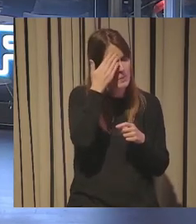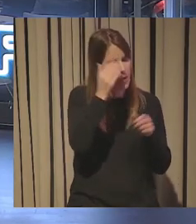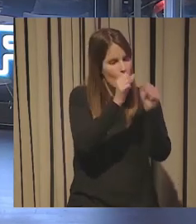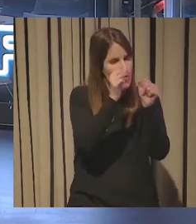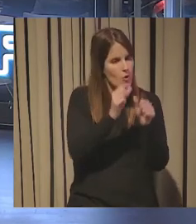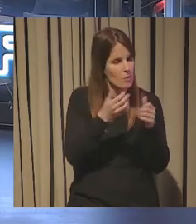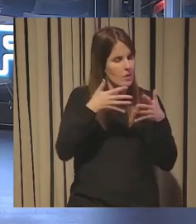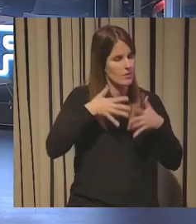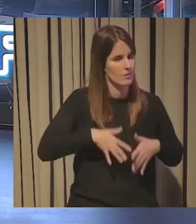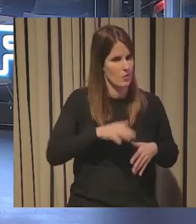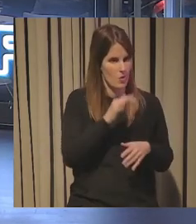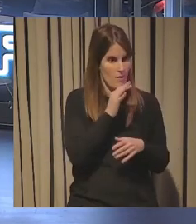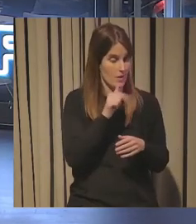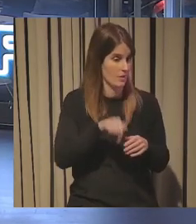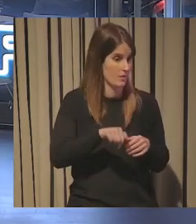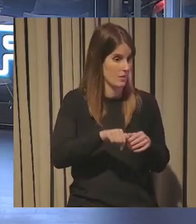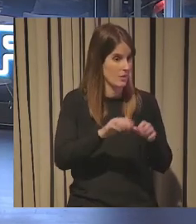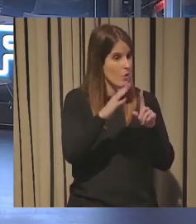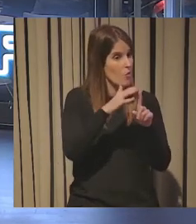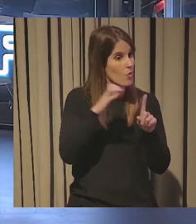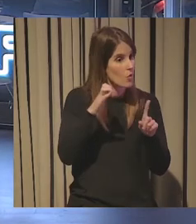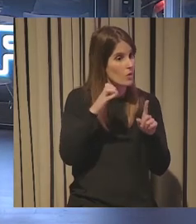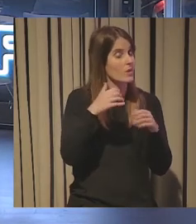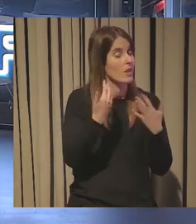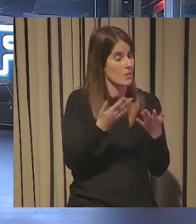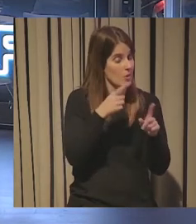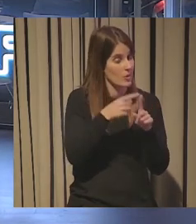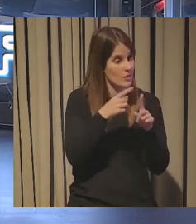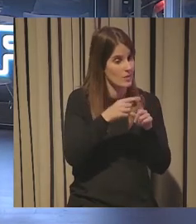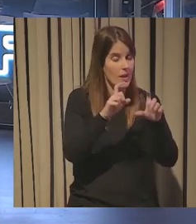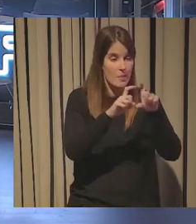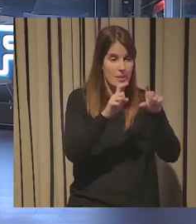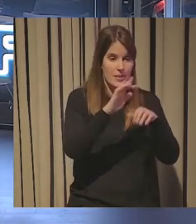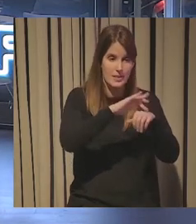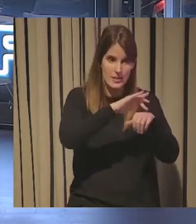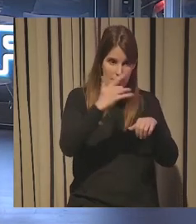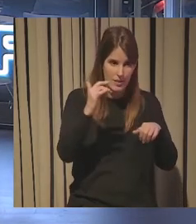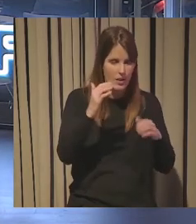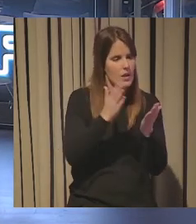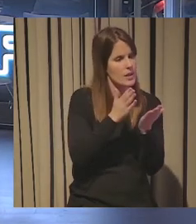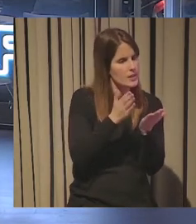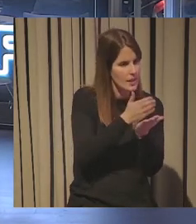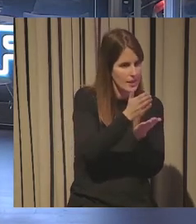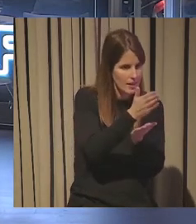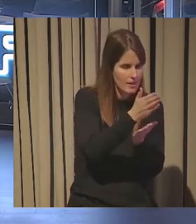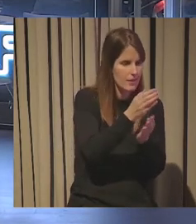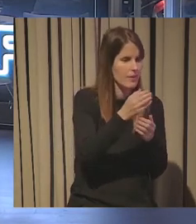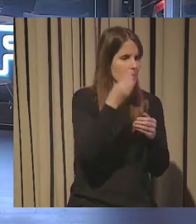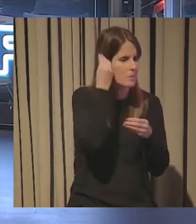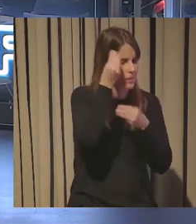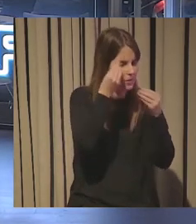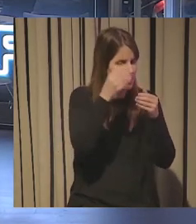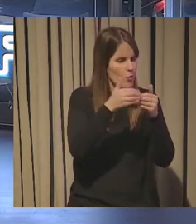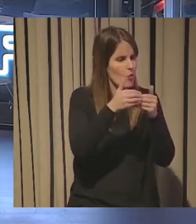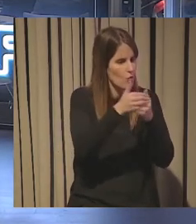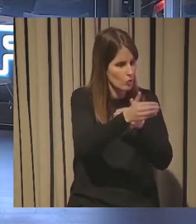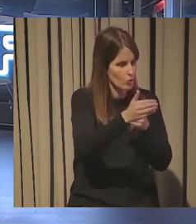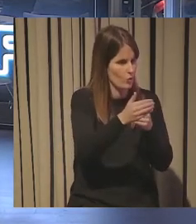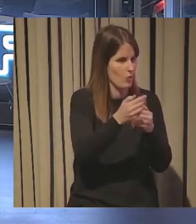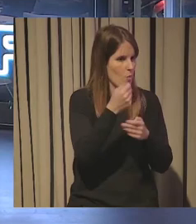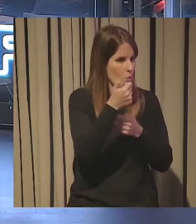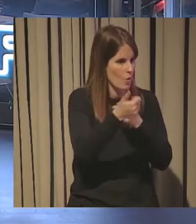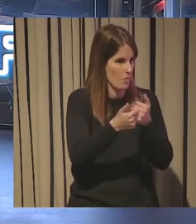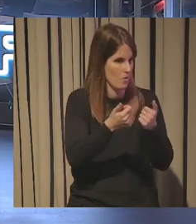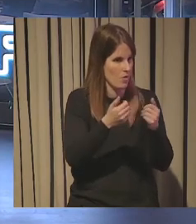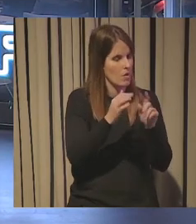pretende también sensibilizar a la población a las empresas vamos a coger las tendencias y el pensamiento a futuro como una cosa ya de